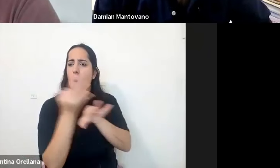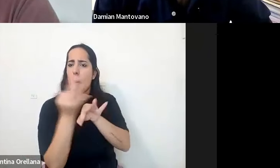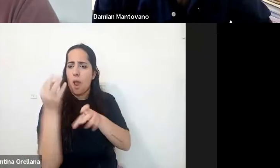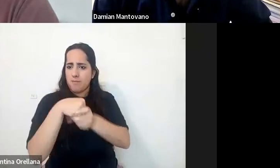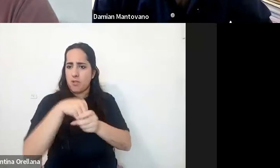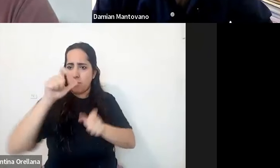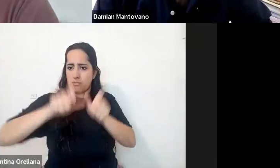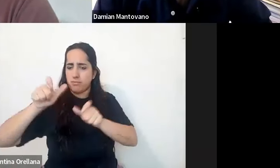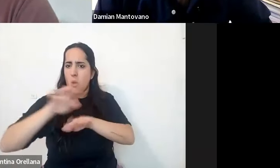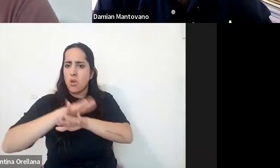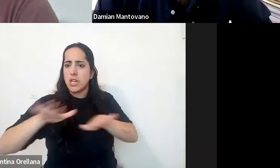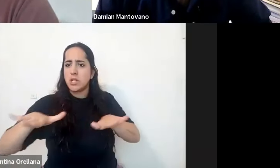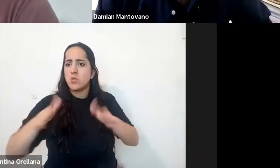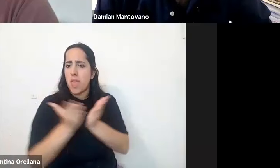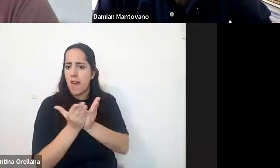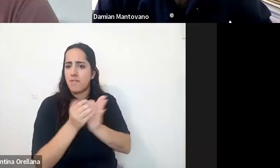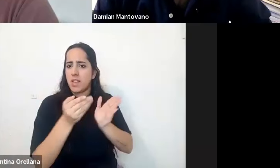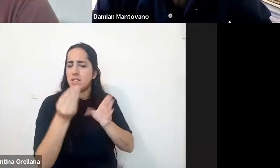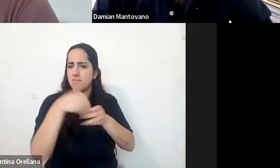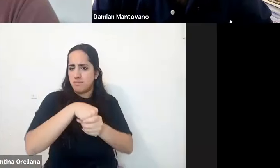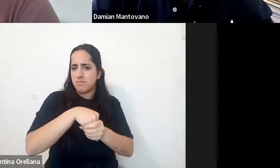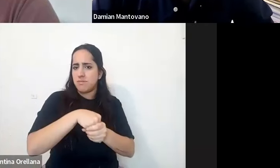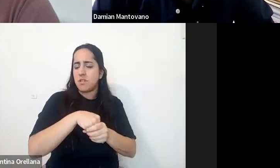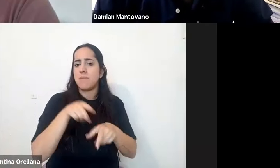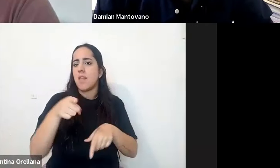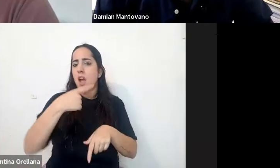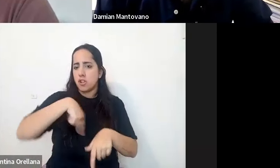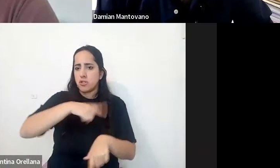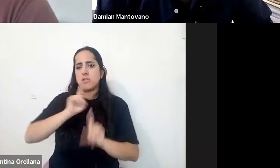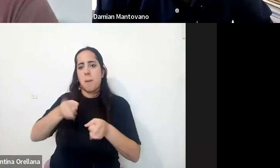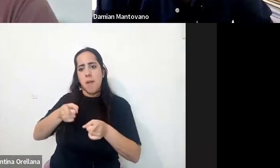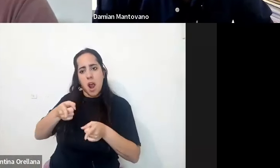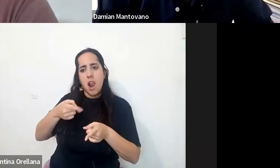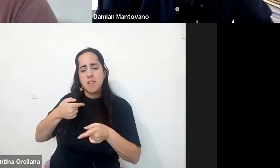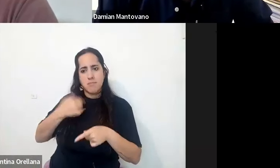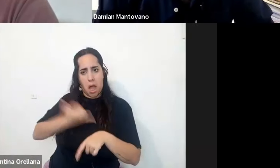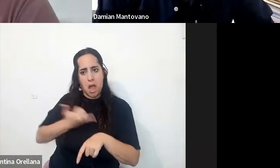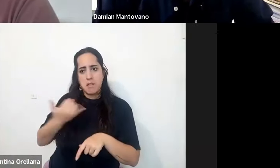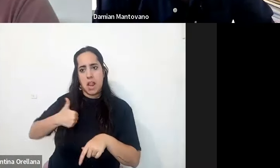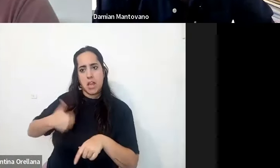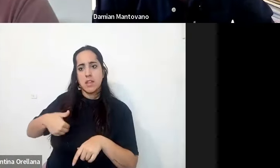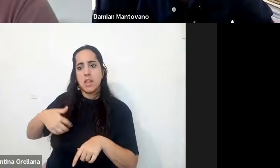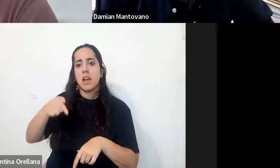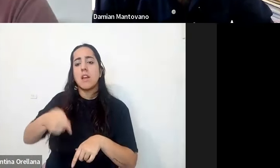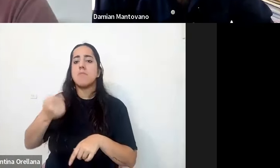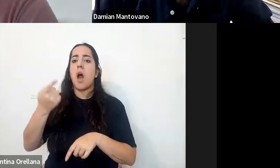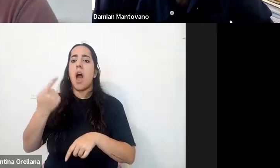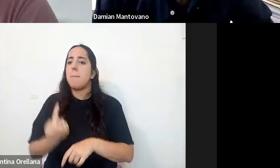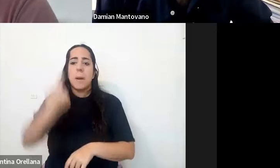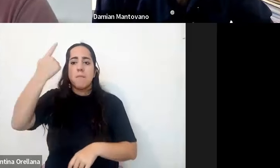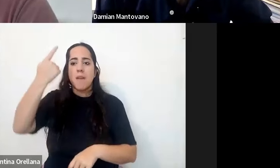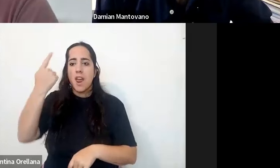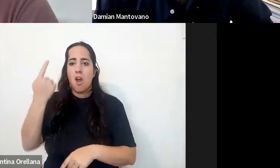podiendo pensar que nosotros también tenemos este sistema donde el estudiante se trata que esté en primer lugar